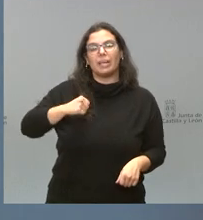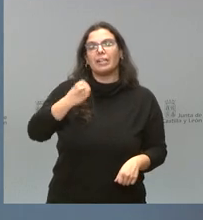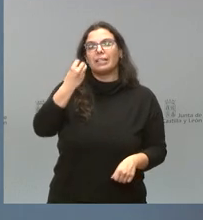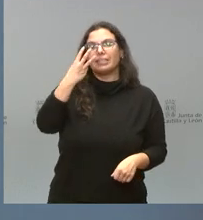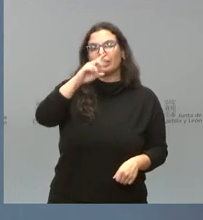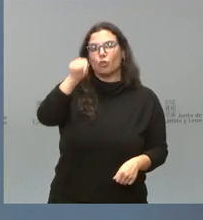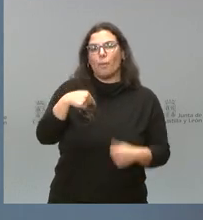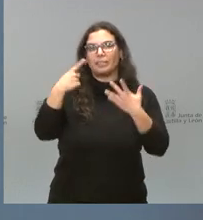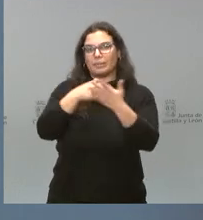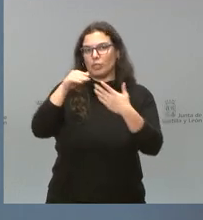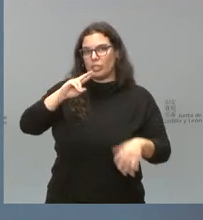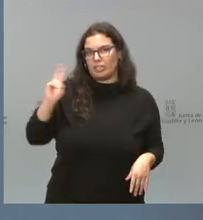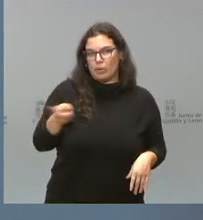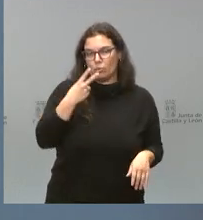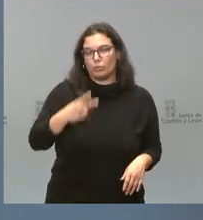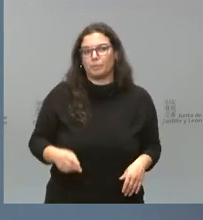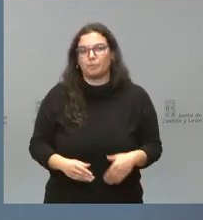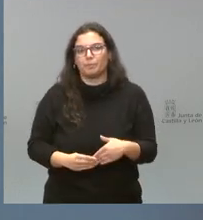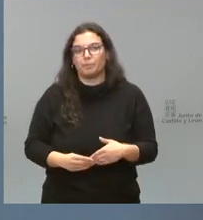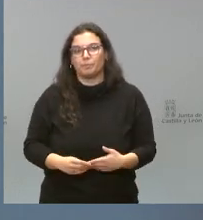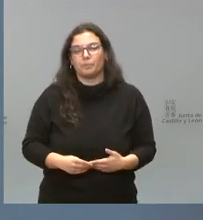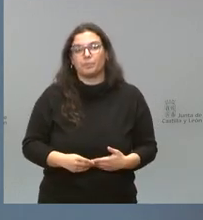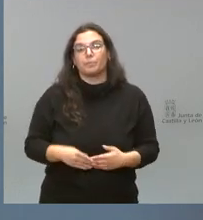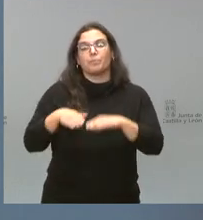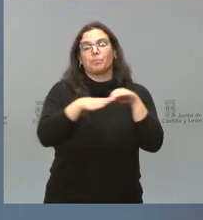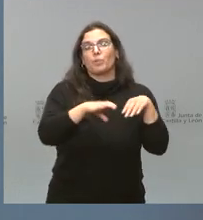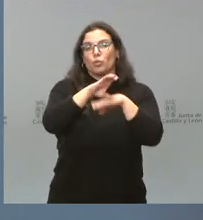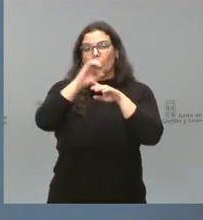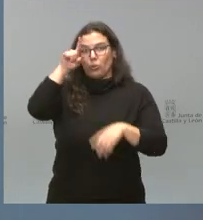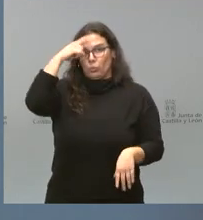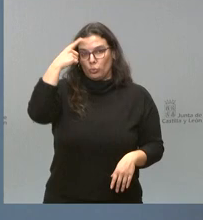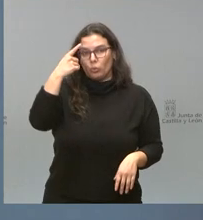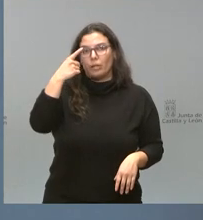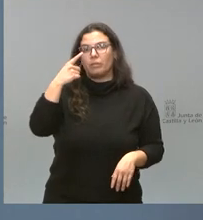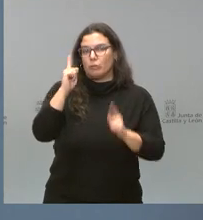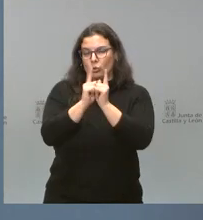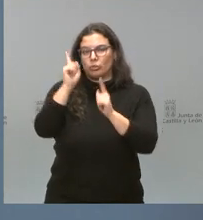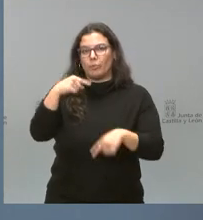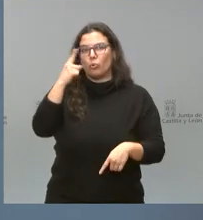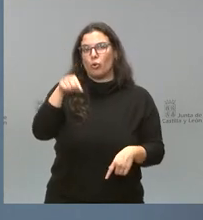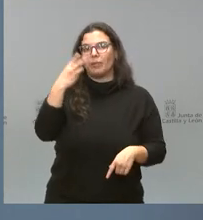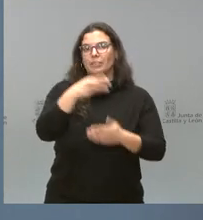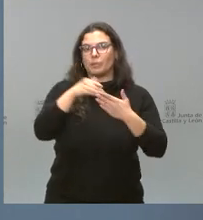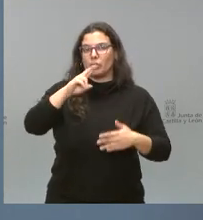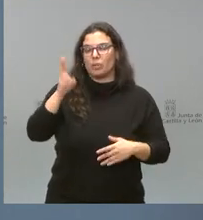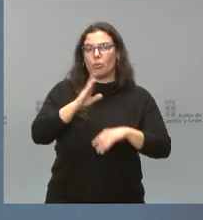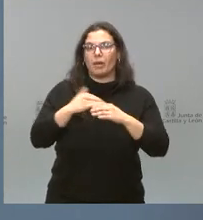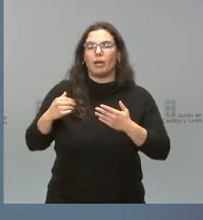,6 millones de euros. Ya entrando en la Consejería de Cultura y también de forma breve, 1,3 millones de euros para la